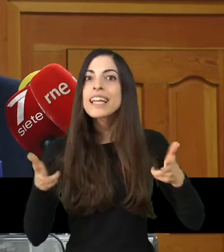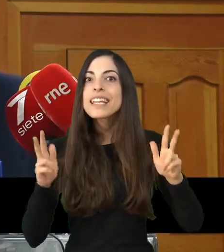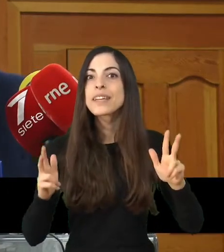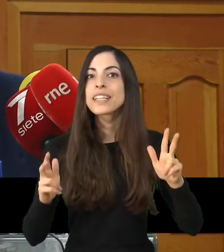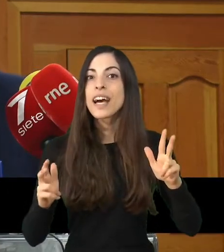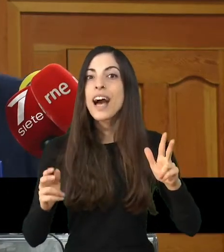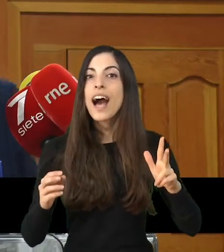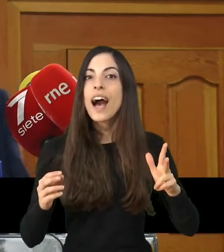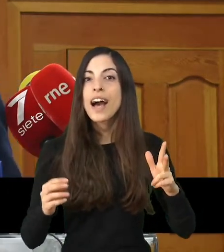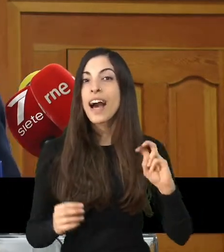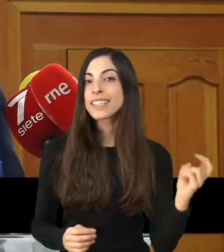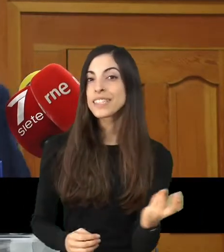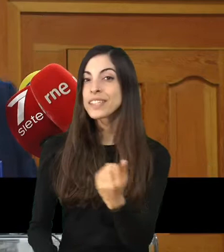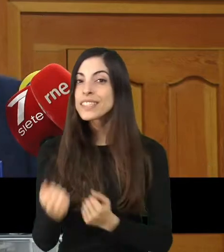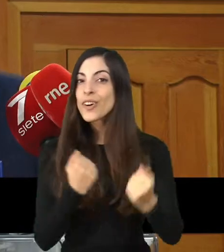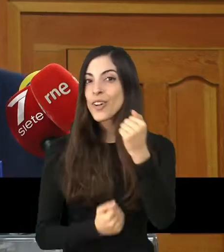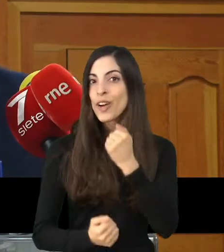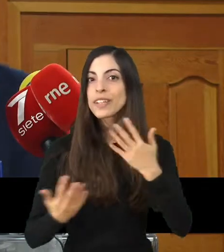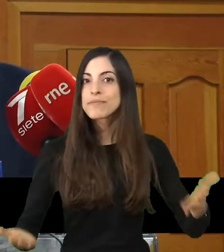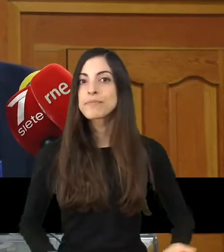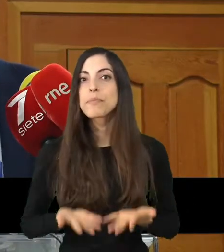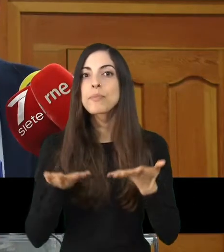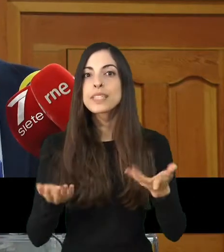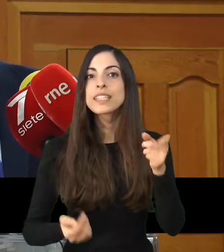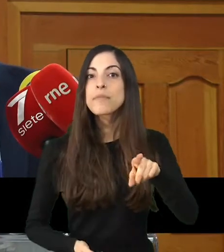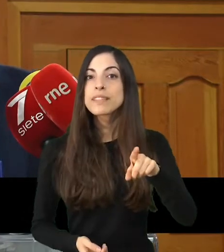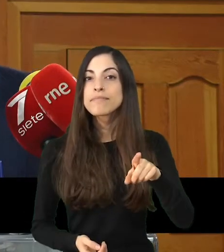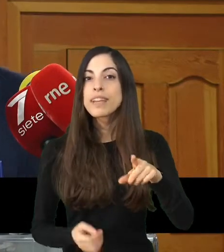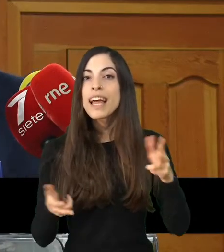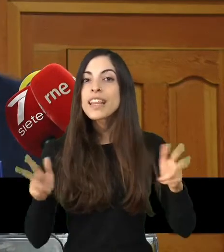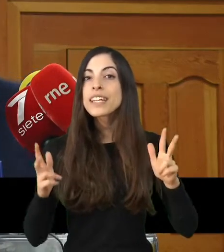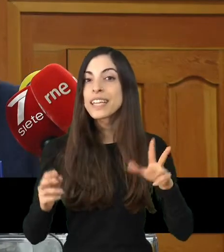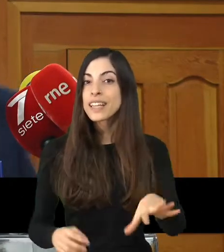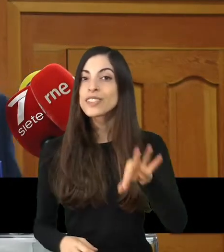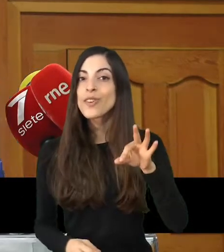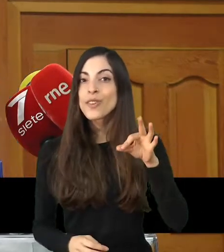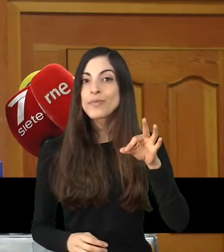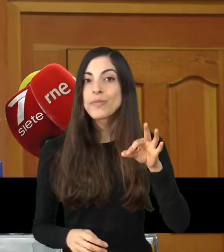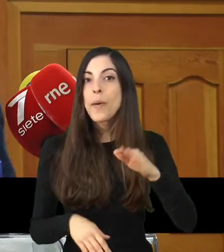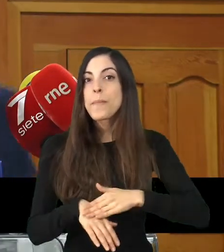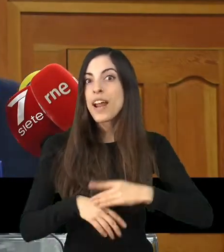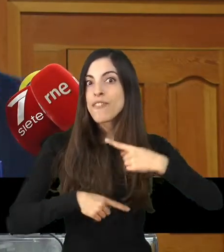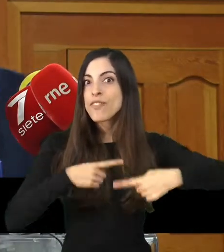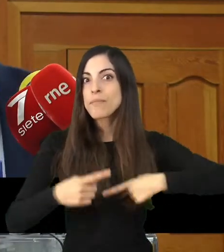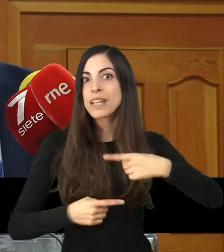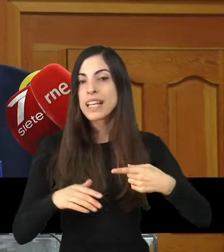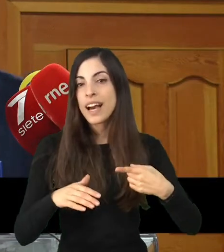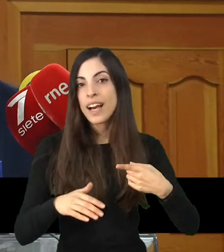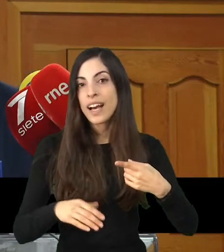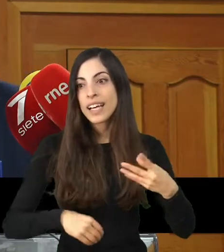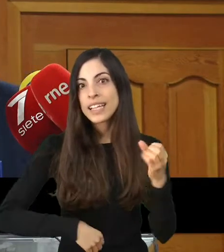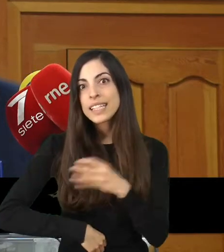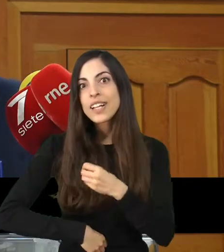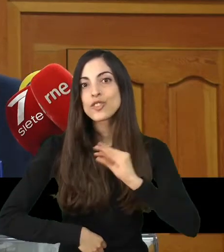económicas y más libertad de decisión también para las familias sobre cómo gestionar sus ingresos.